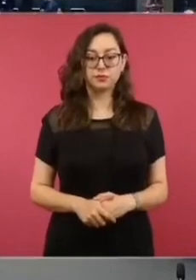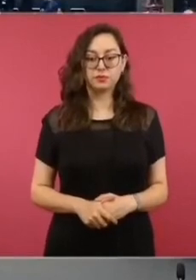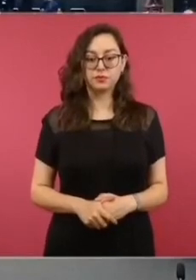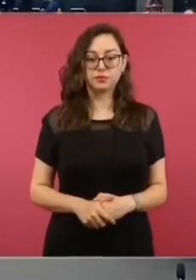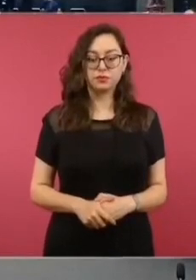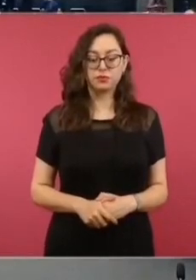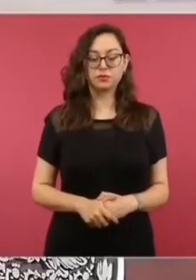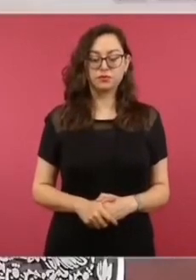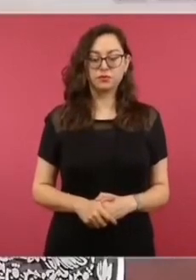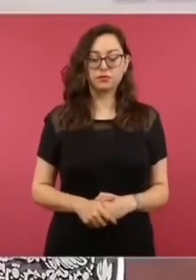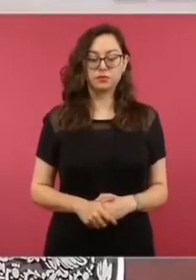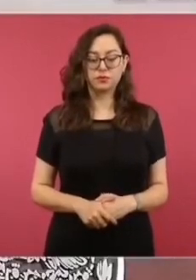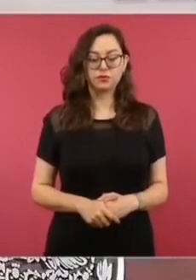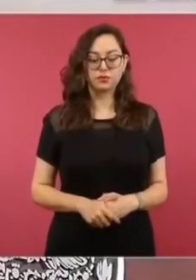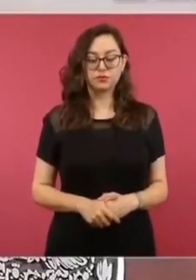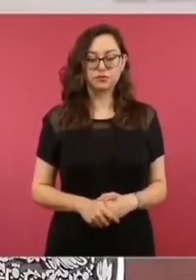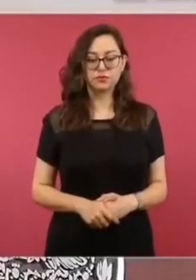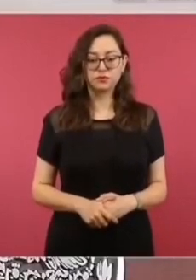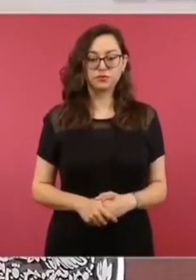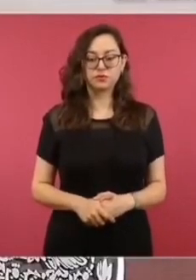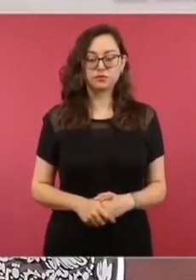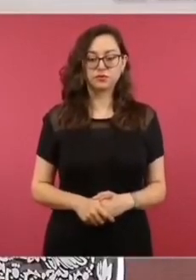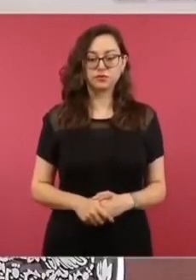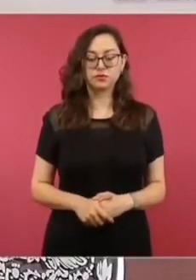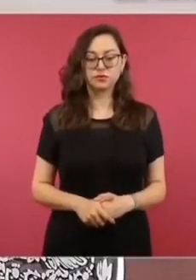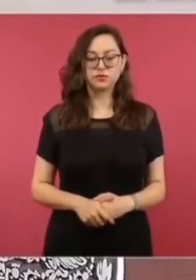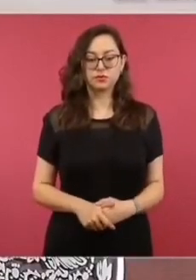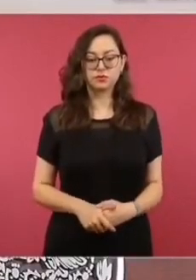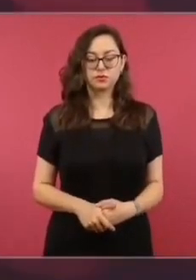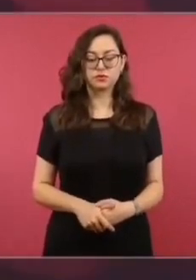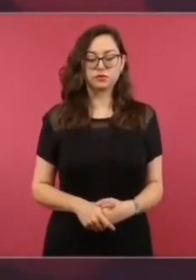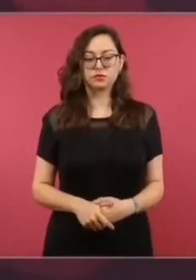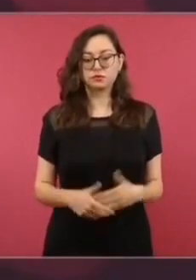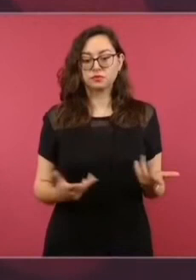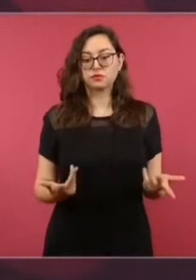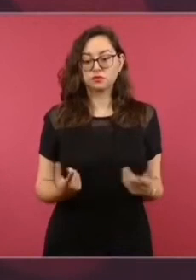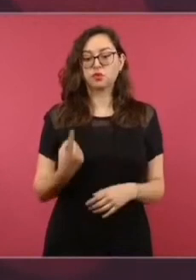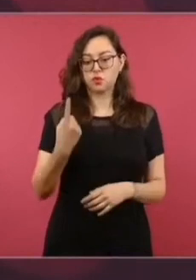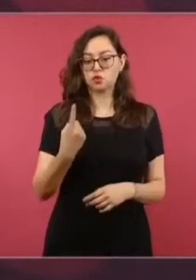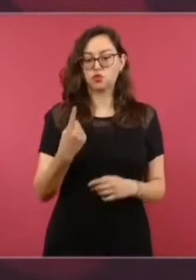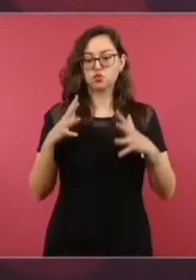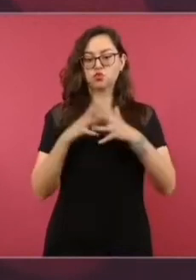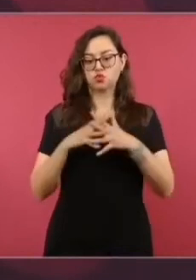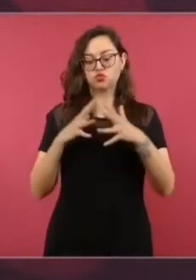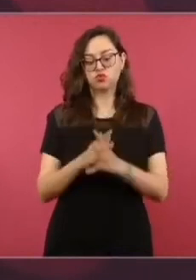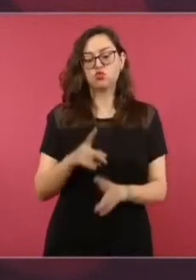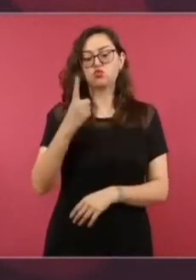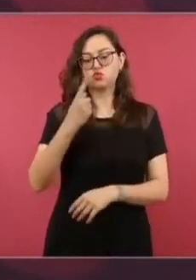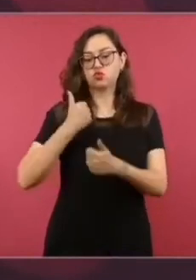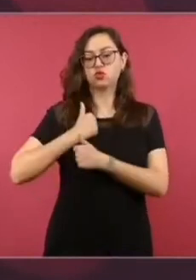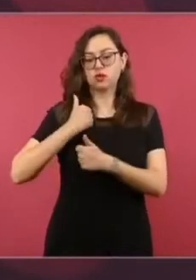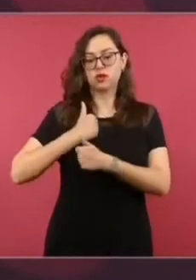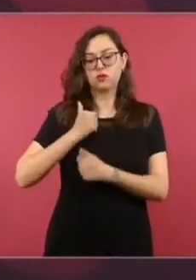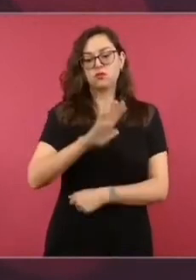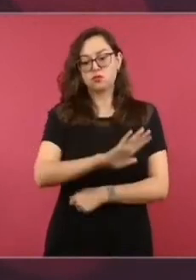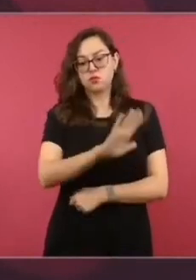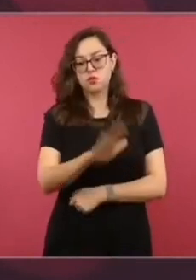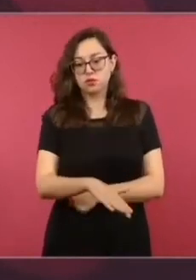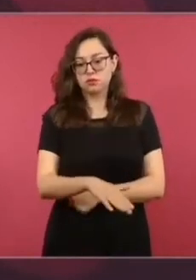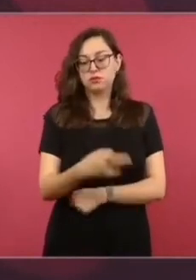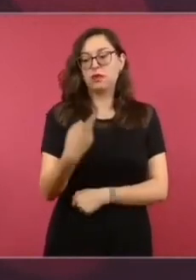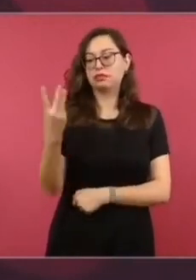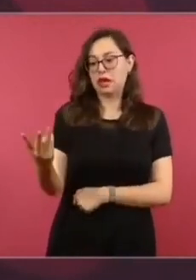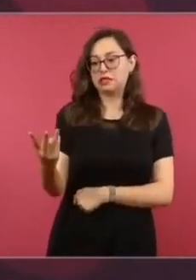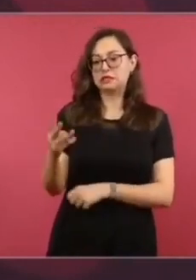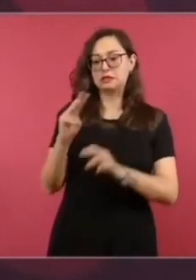Sí, hubo un enfrentamiento, uno, lamentablemente perdió la vida un soldado y se detuvieron a tres